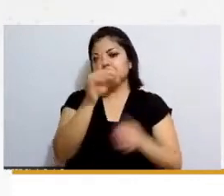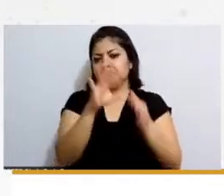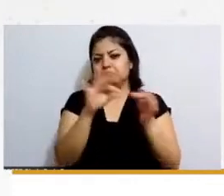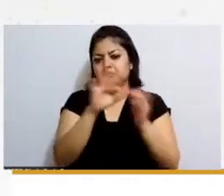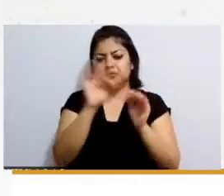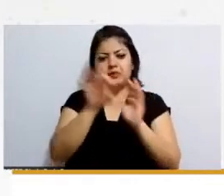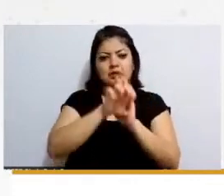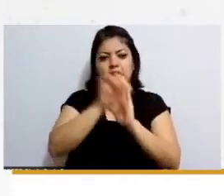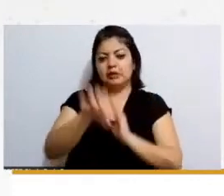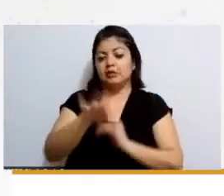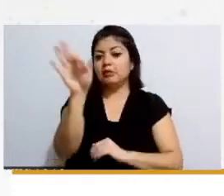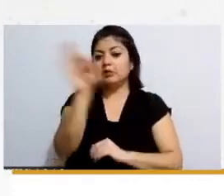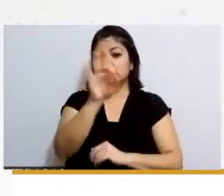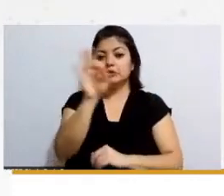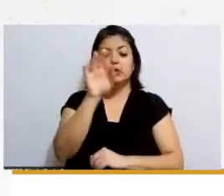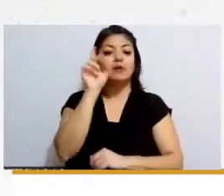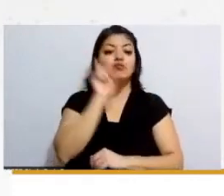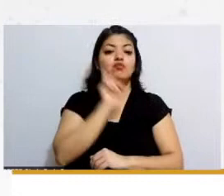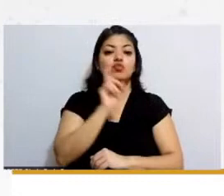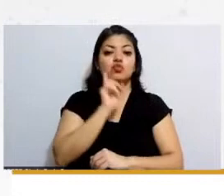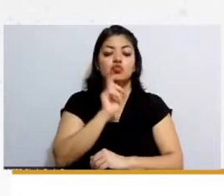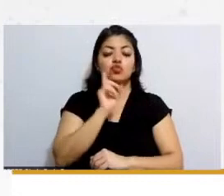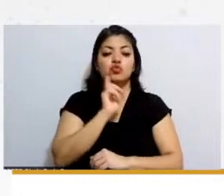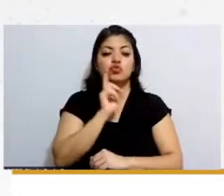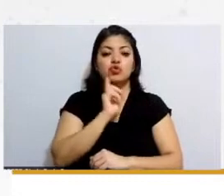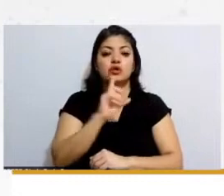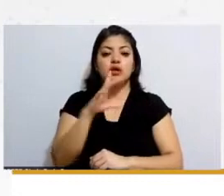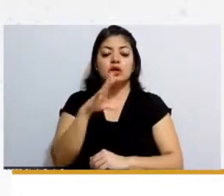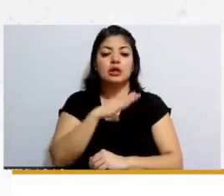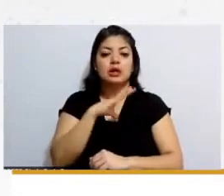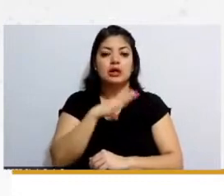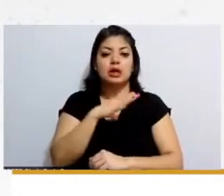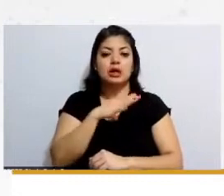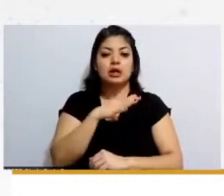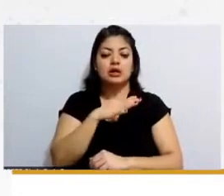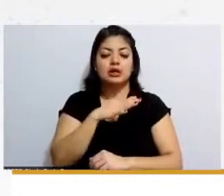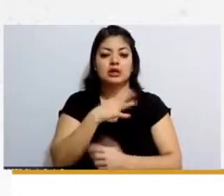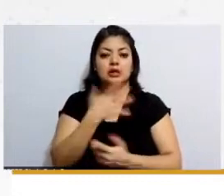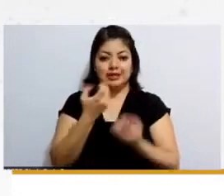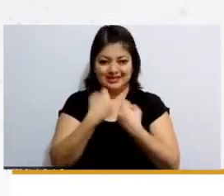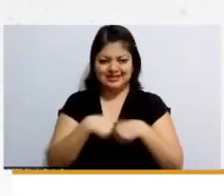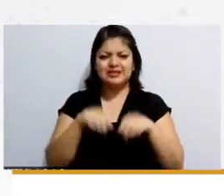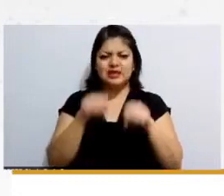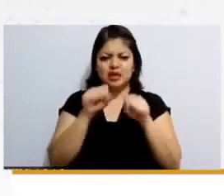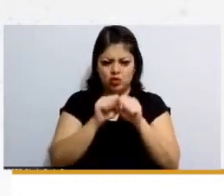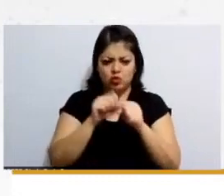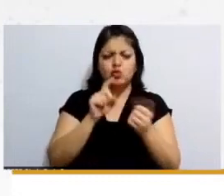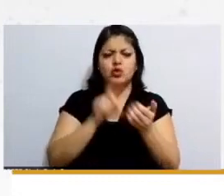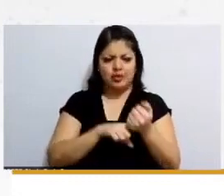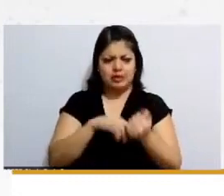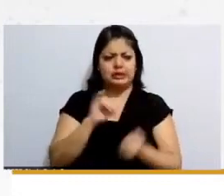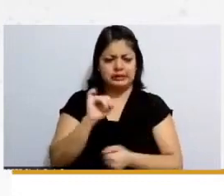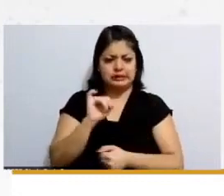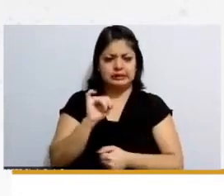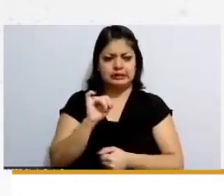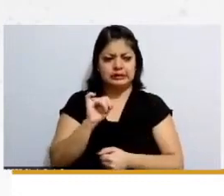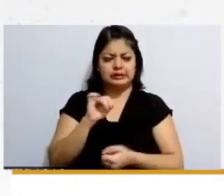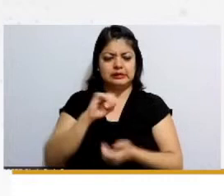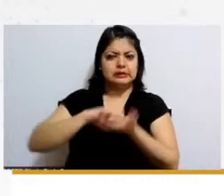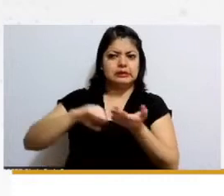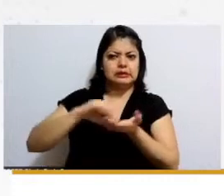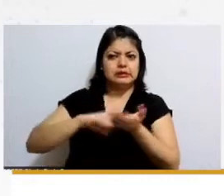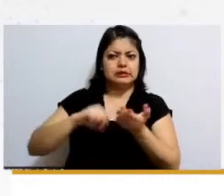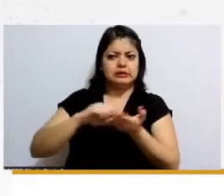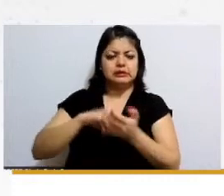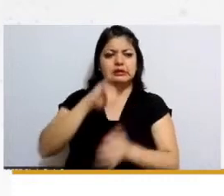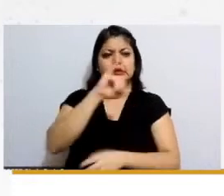probablemente la mujer tenía si tenía la seguridad social la prestación pero era por el por el liste